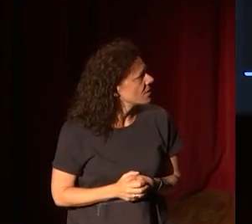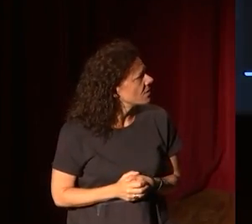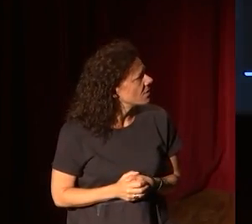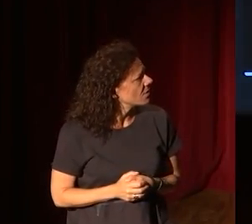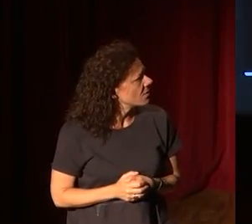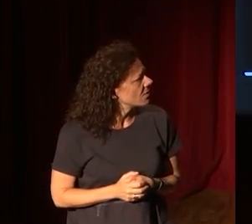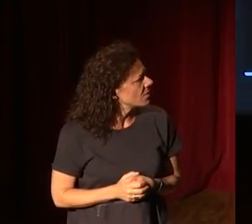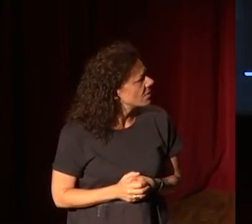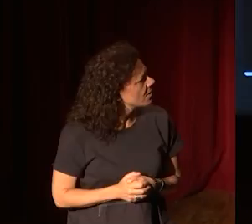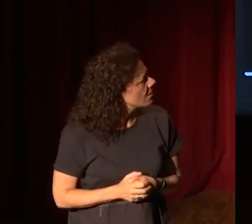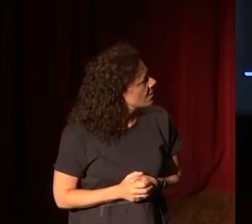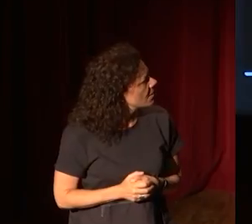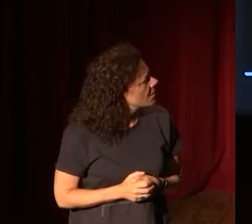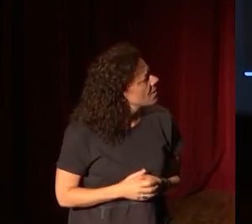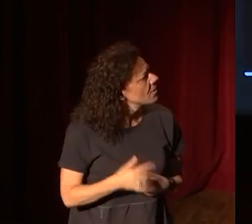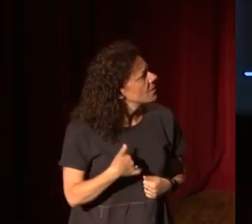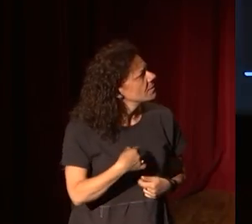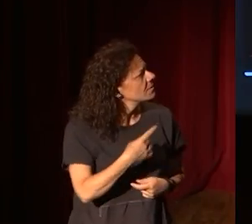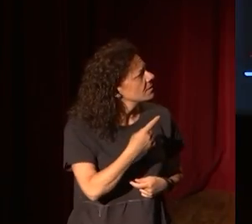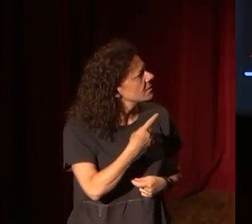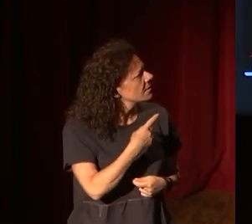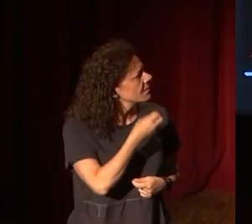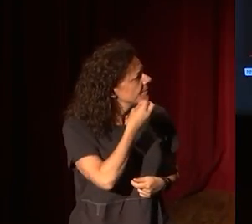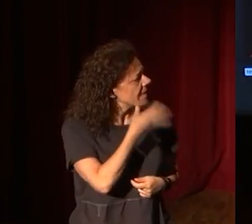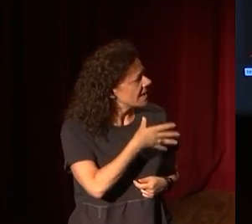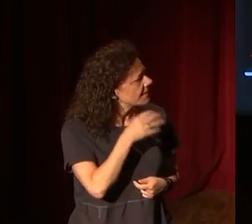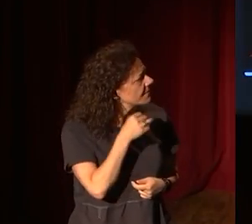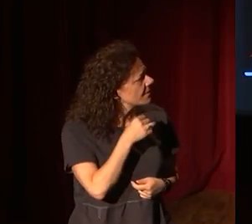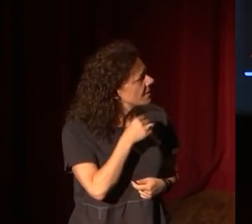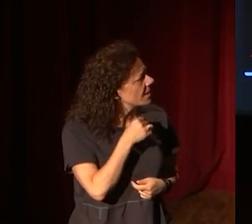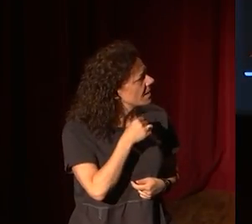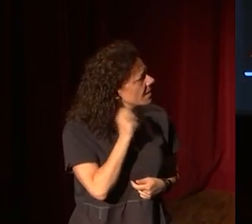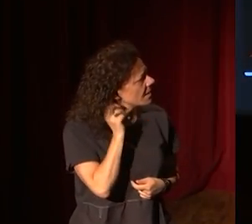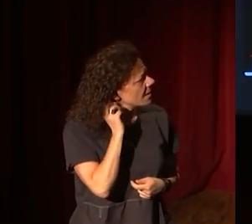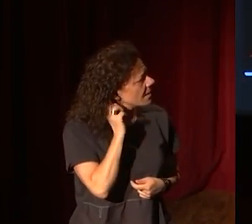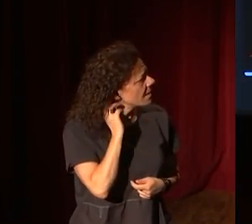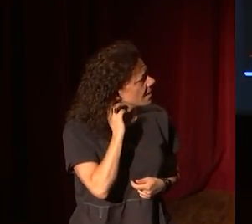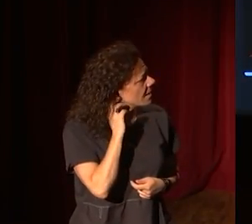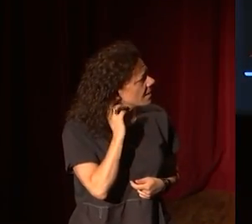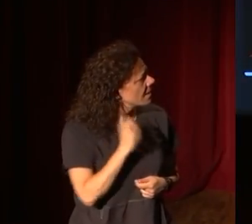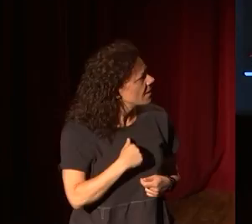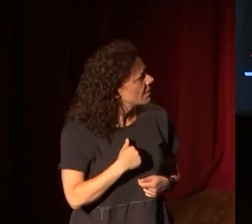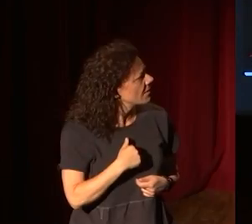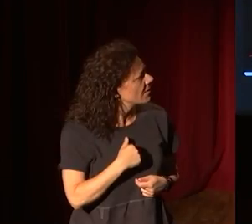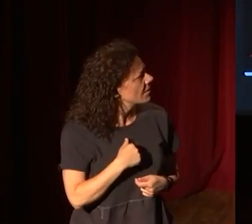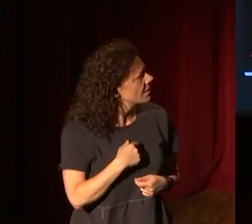mejores vosotros que los la semana pasada, pero parecido bien. Bien, vamos a ofreceros una